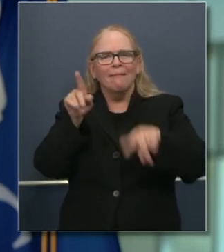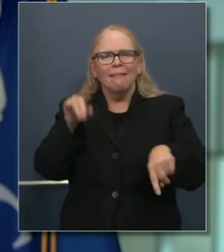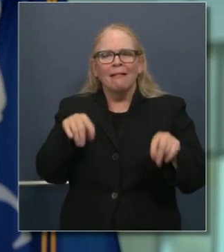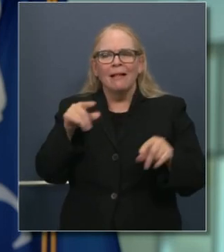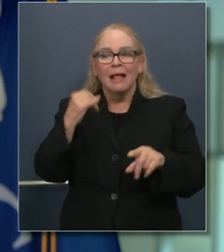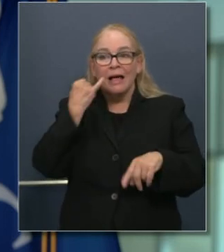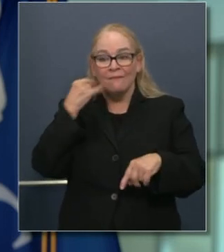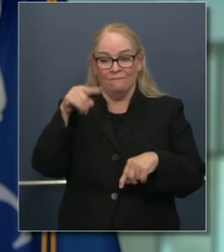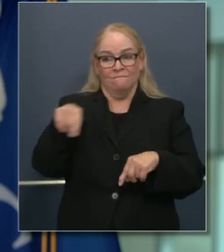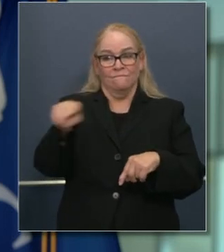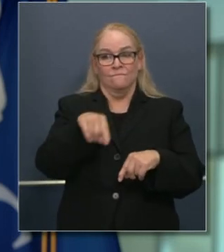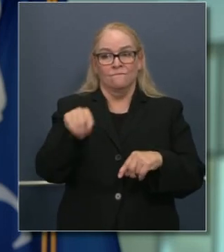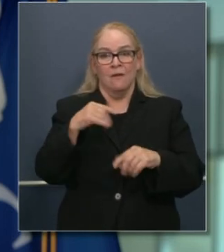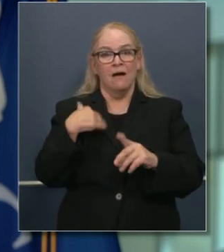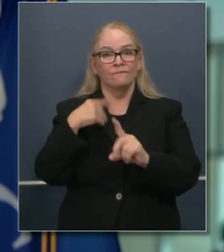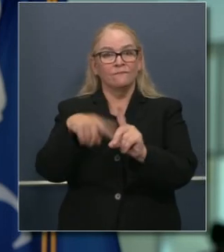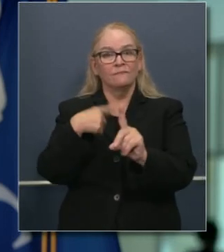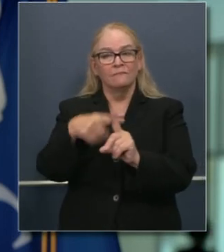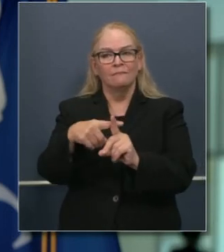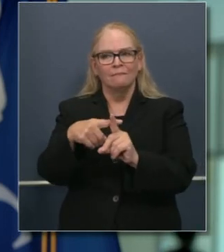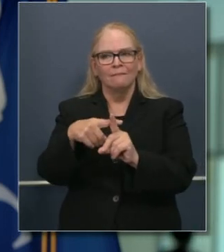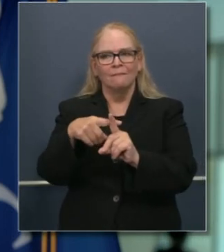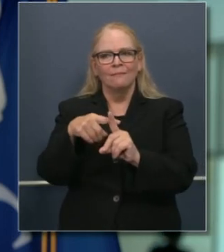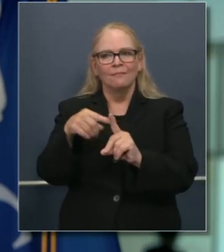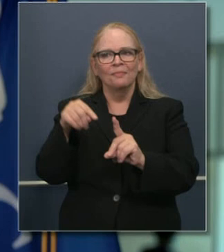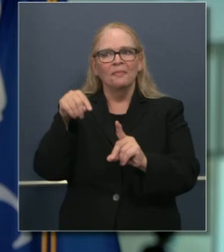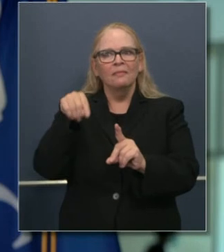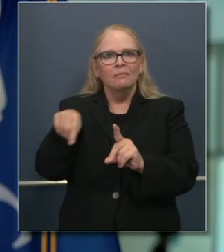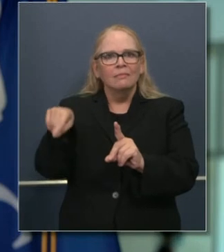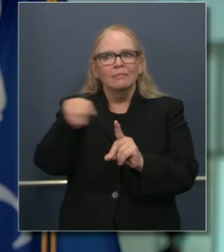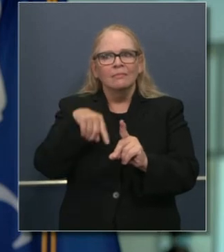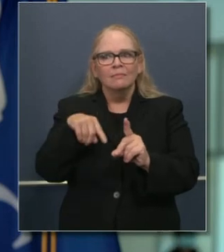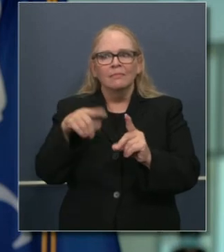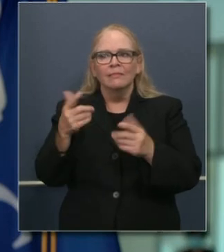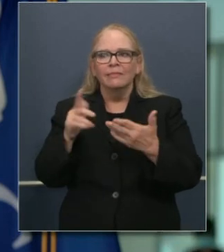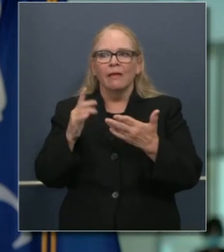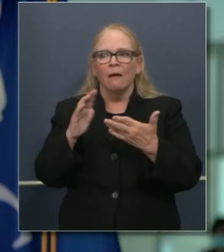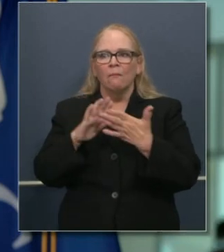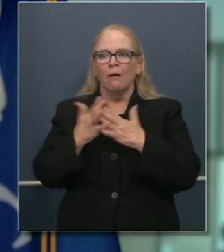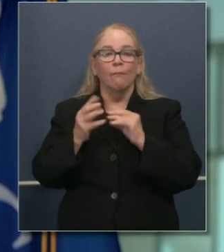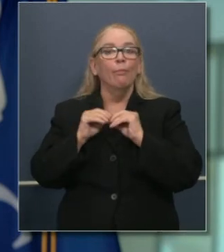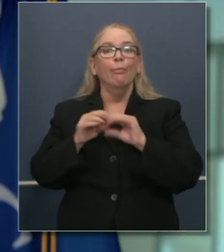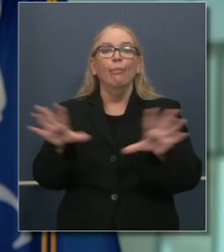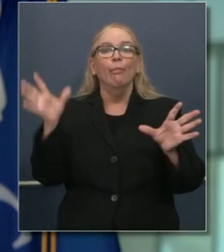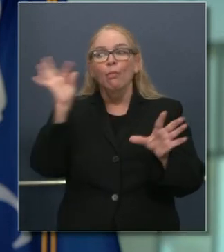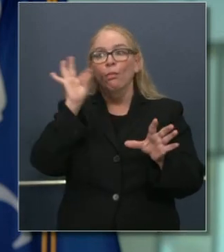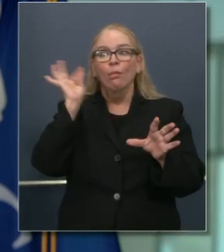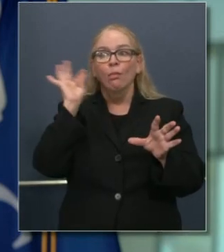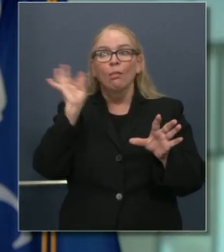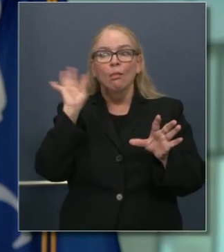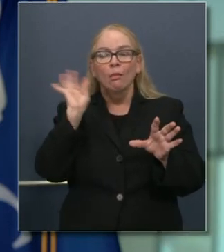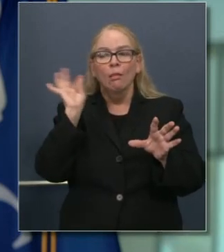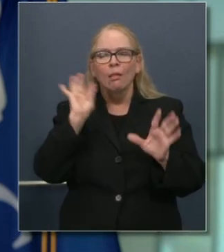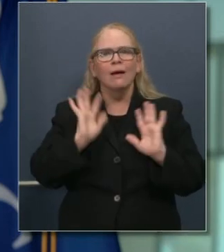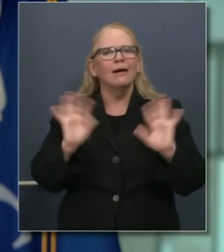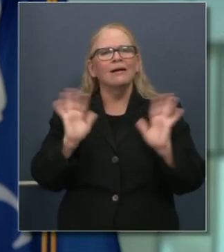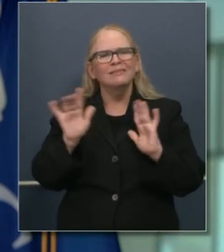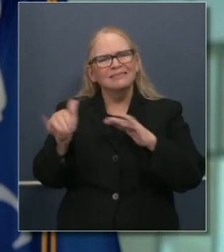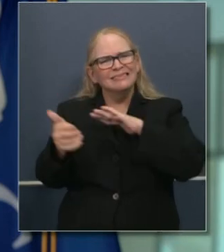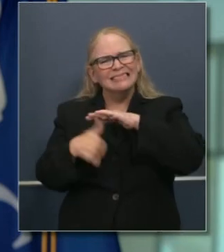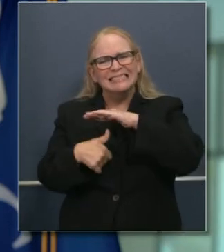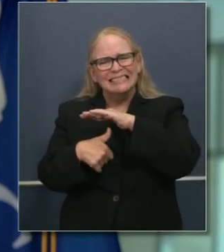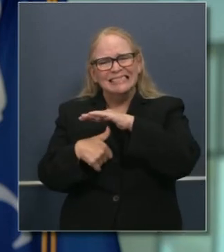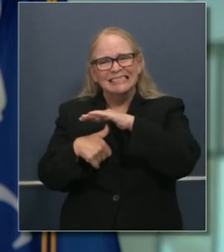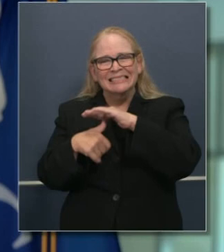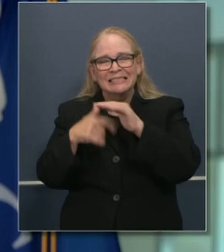como alguien hospitalizado, pero si tienen la infección de COVID-19, pueden ser portadores para transmitirlo en nuestras comunidades.